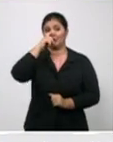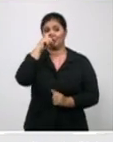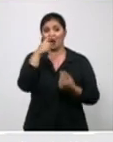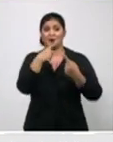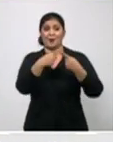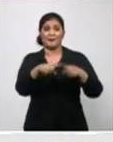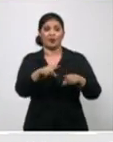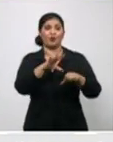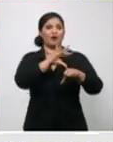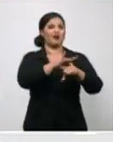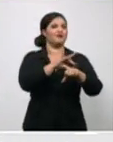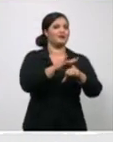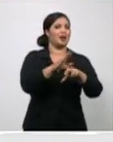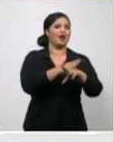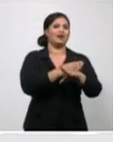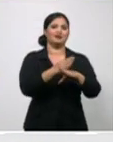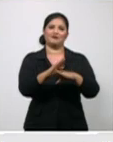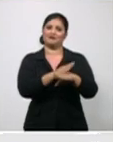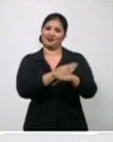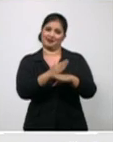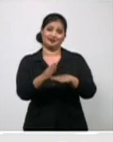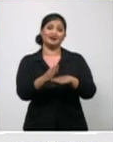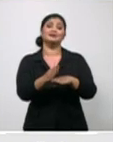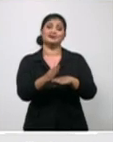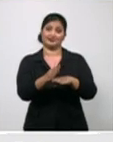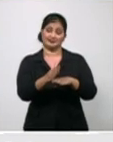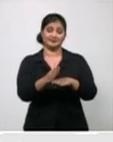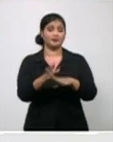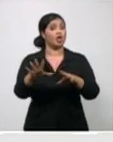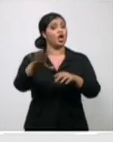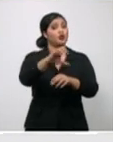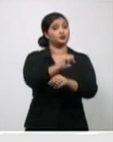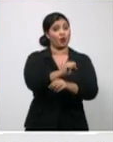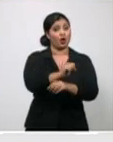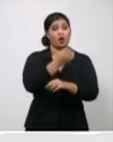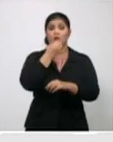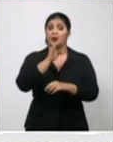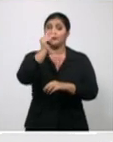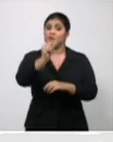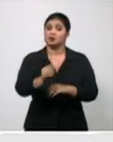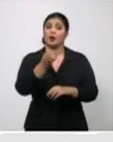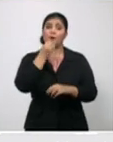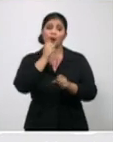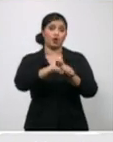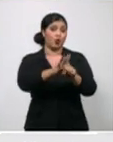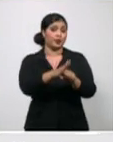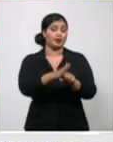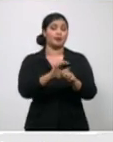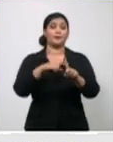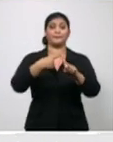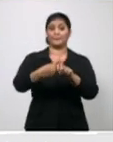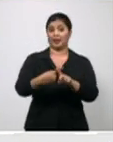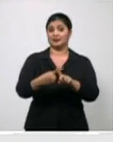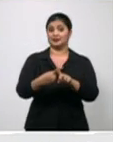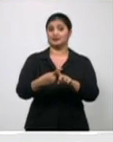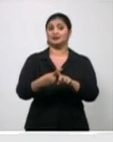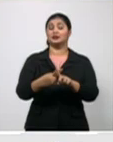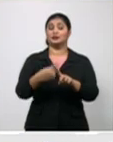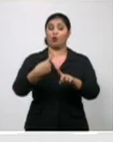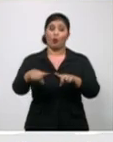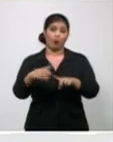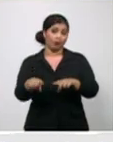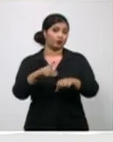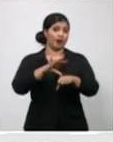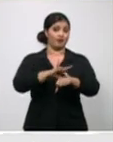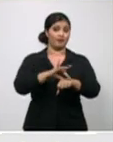las protejamos todavía más de lo que ellos pudieran hacer. Y recordamos